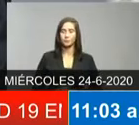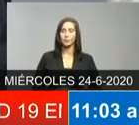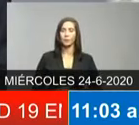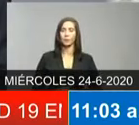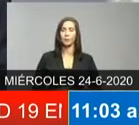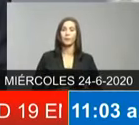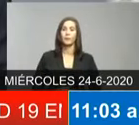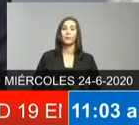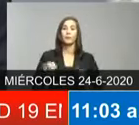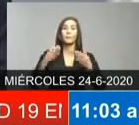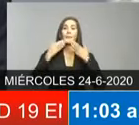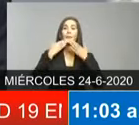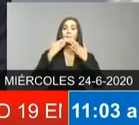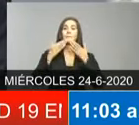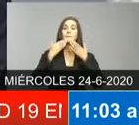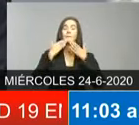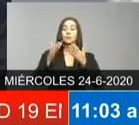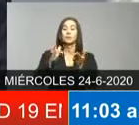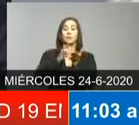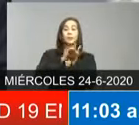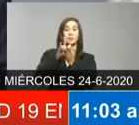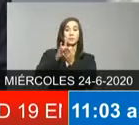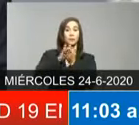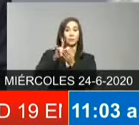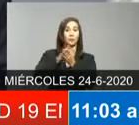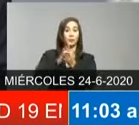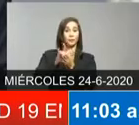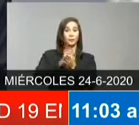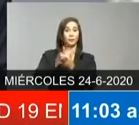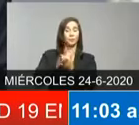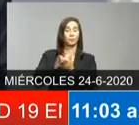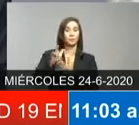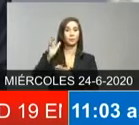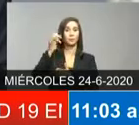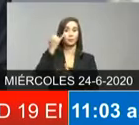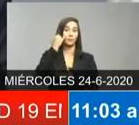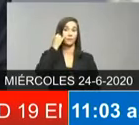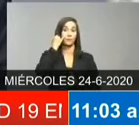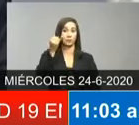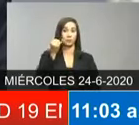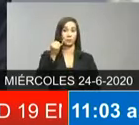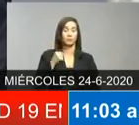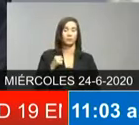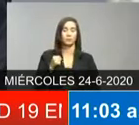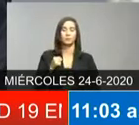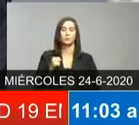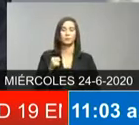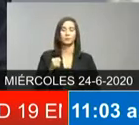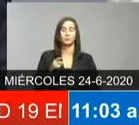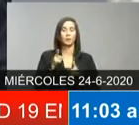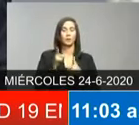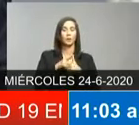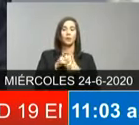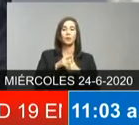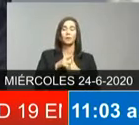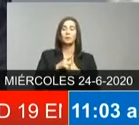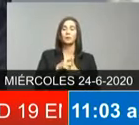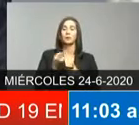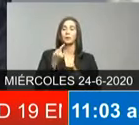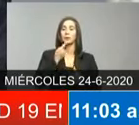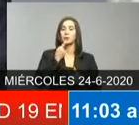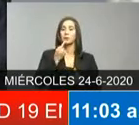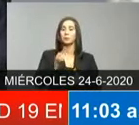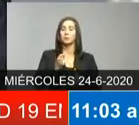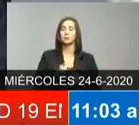Bueno, muchísimas gracias a Nueva York por estar en sintonía con nosotros lo primero que debemos decir es